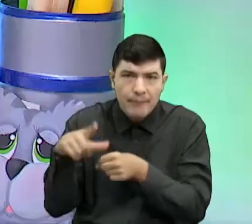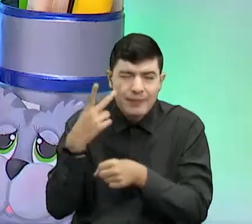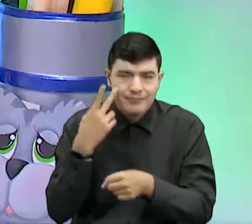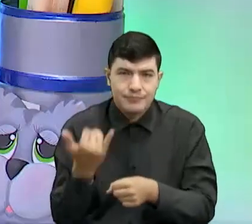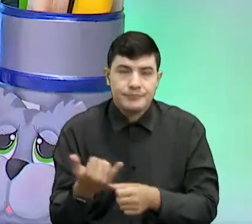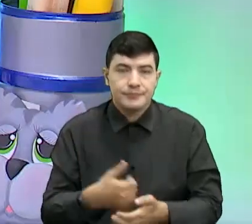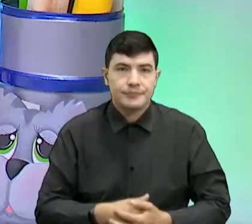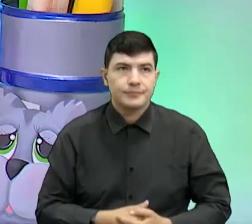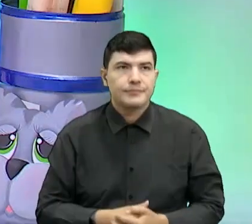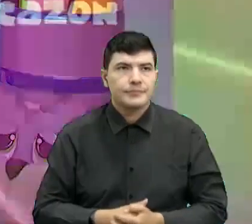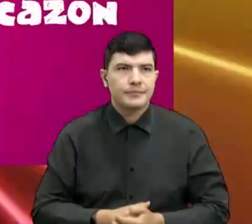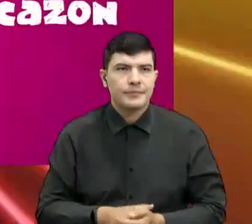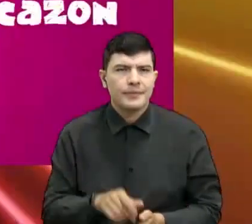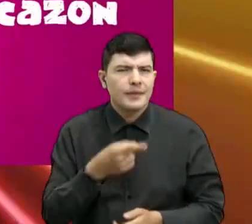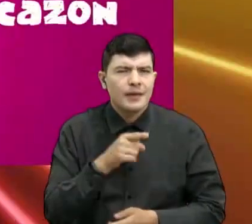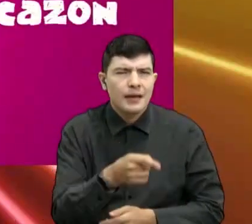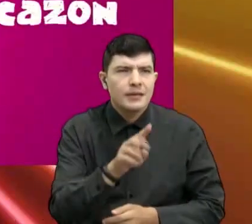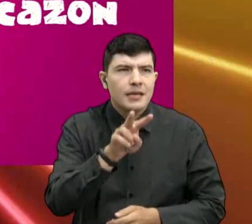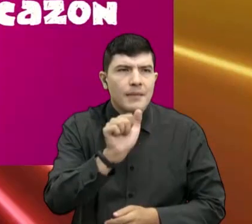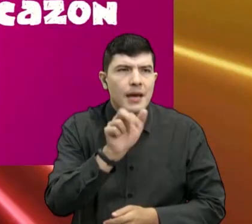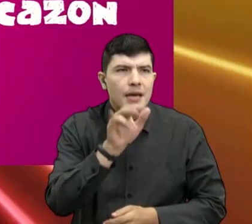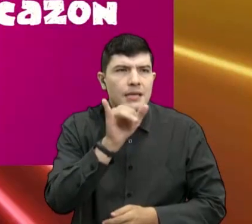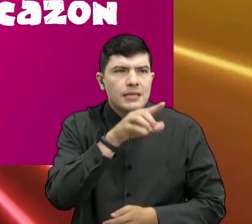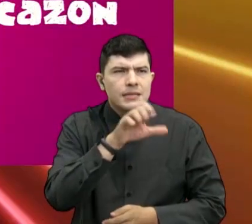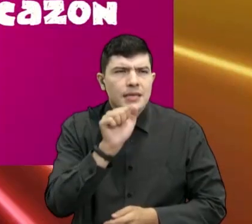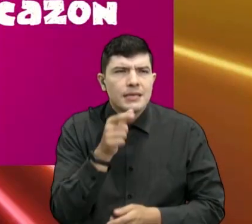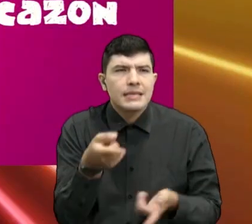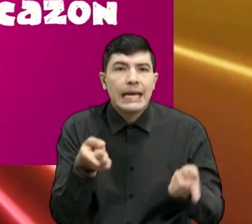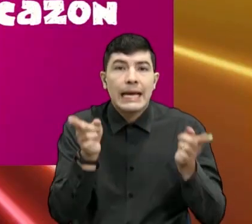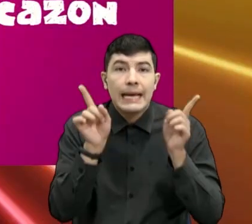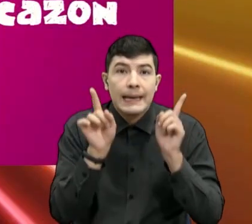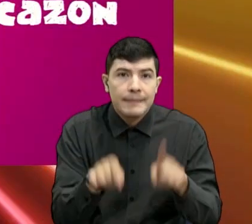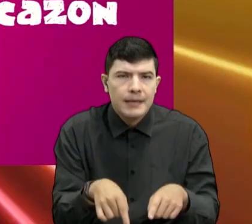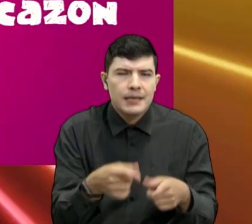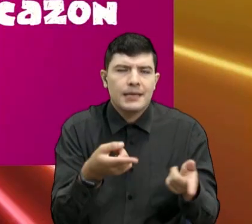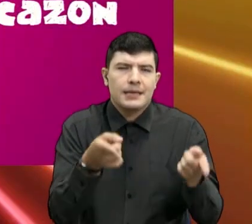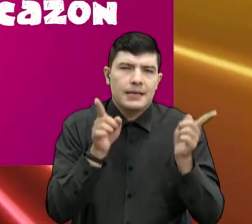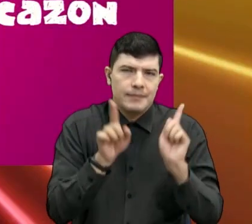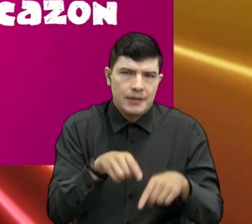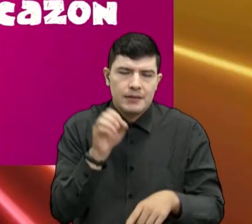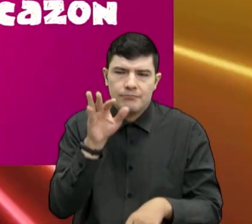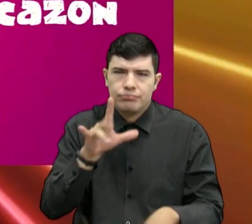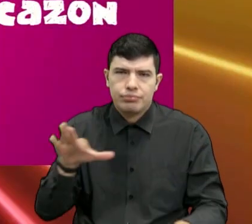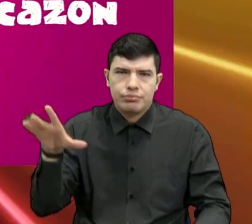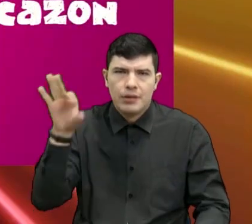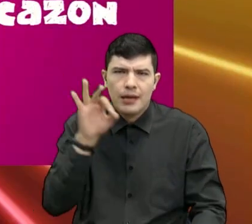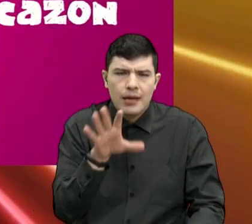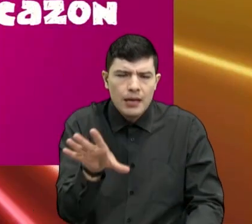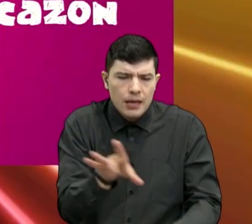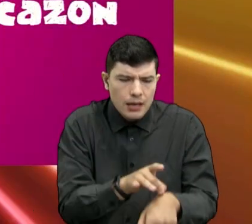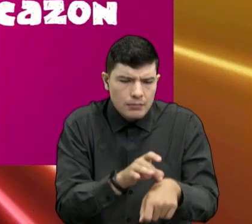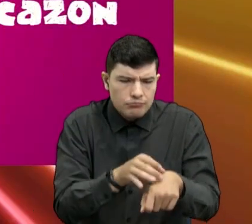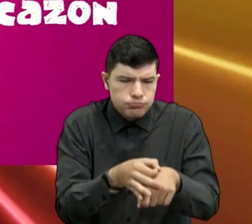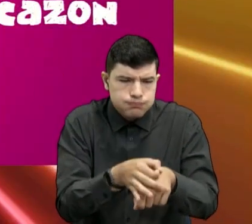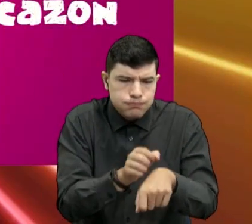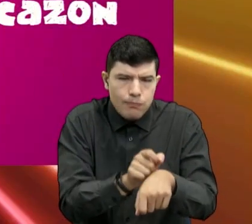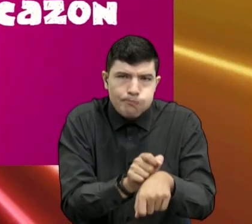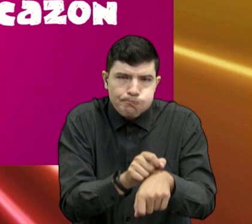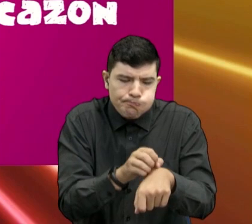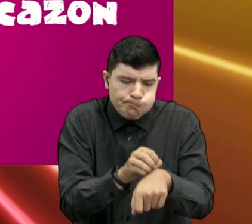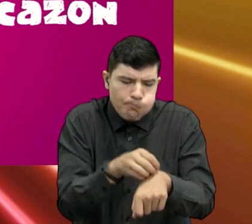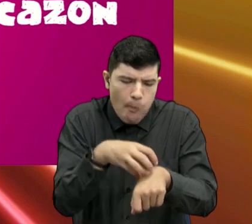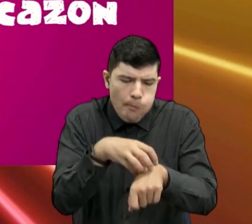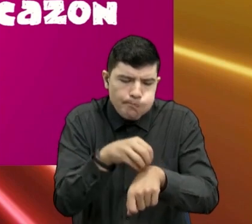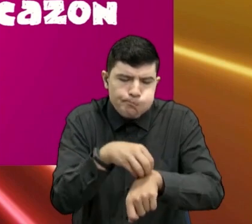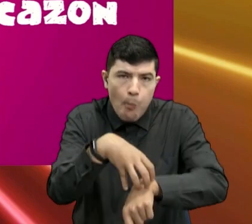Discúlpame, bueno. La varicela. La varicela también es una infección viral, la cual la presenta, presenta ampollas. Ay,